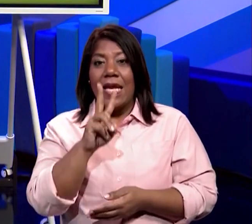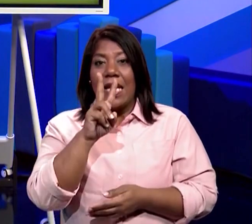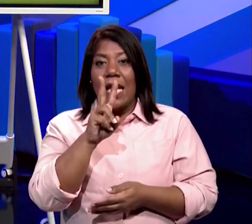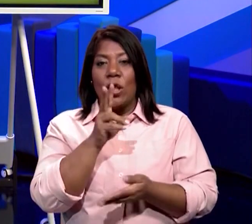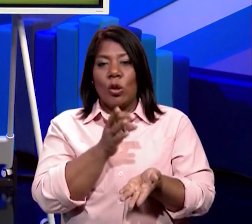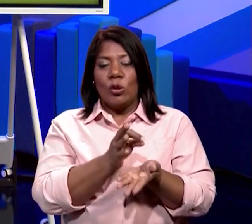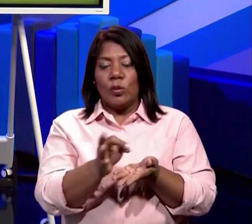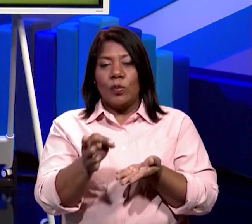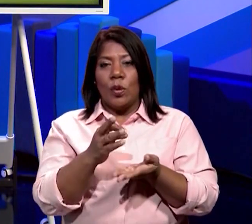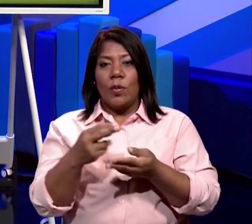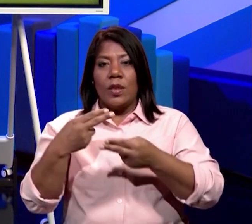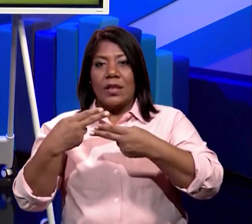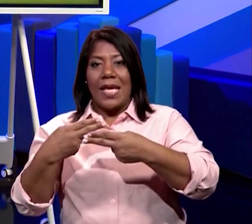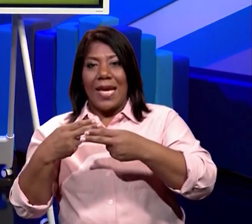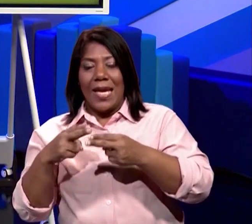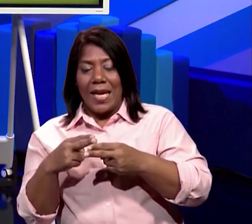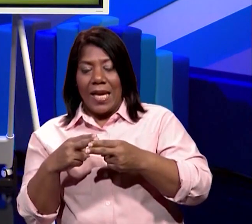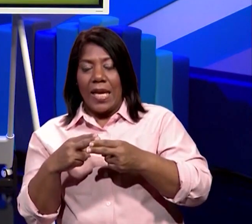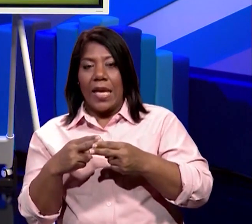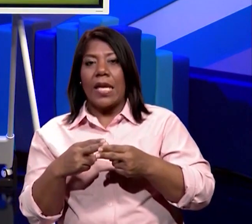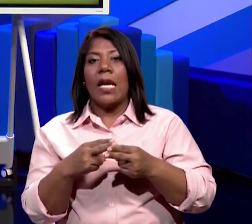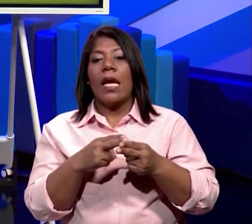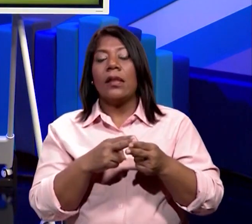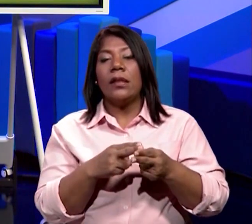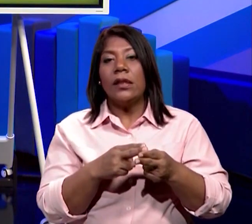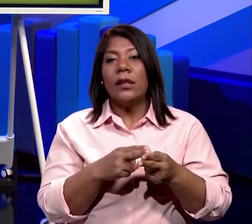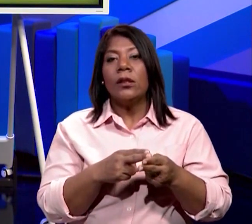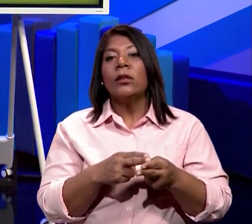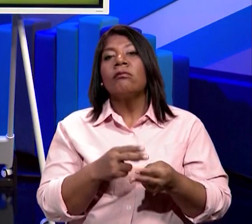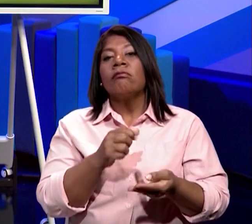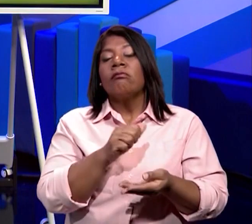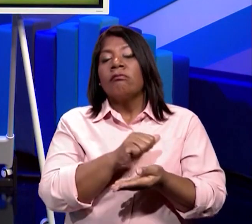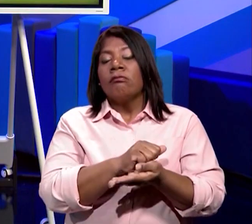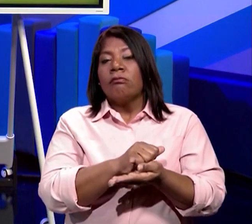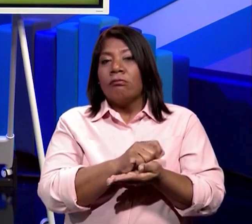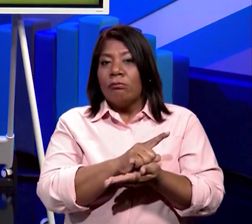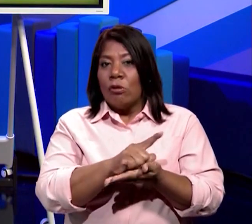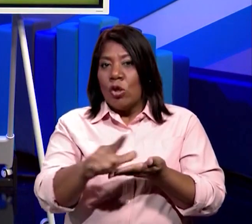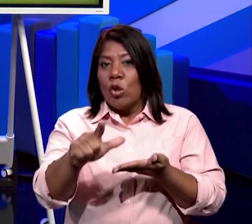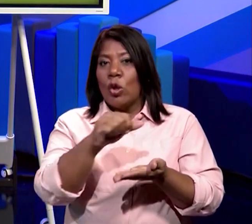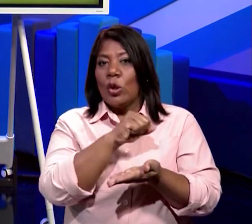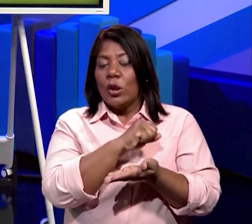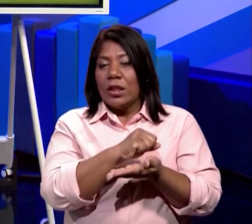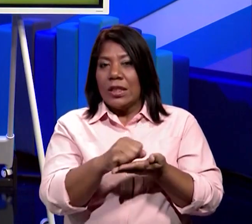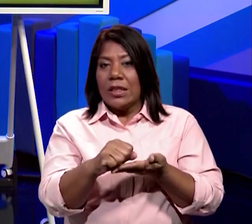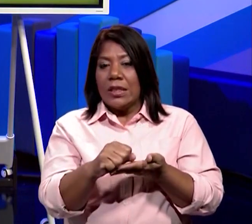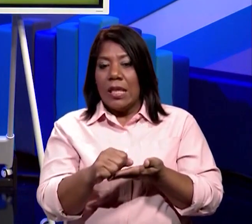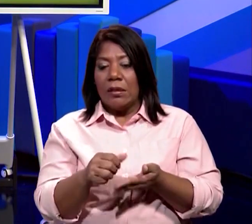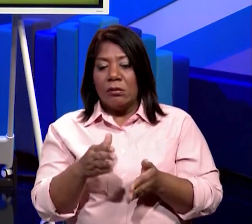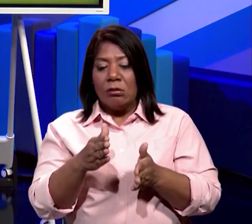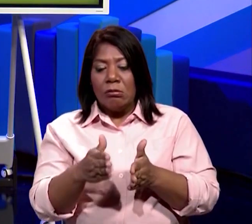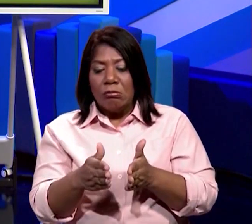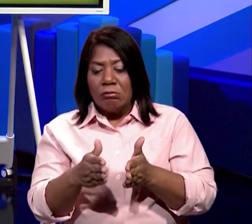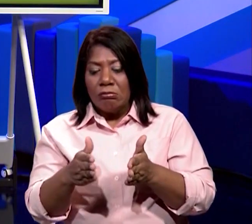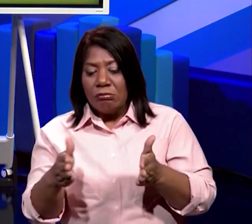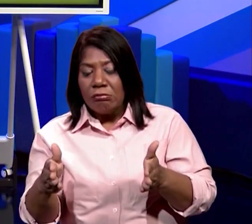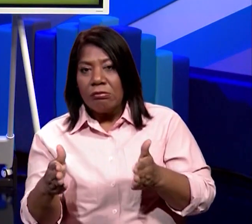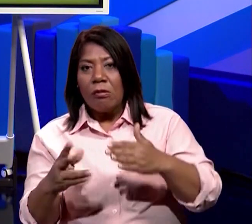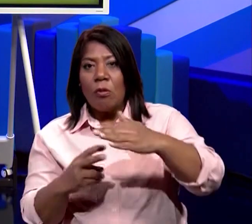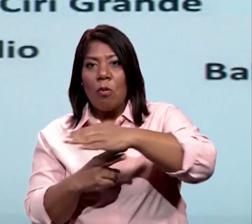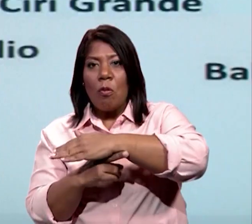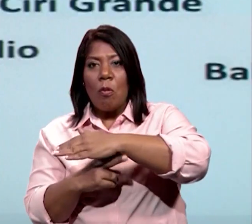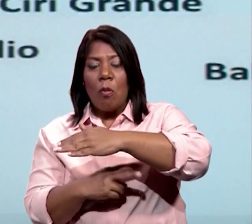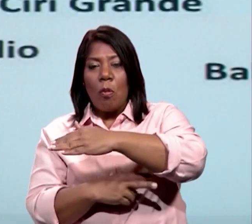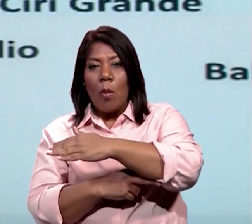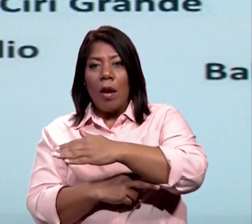Es una provincia hermana, porque está ahí mismo pegadito. Lo único que los divide es el río La Villa. Es